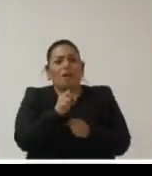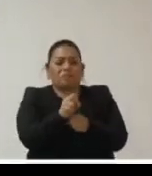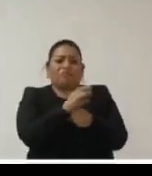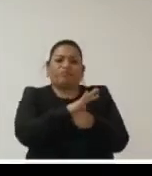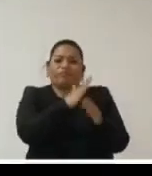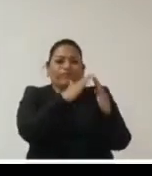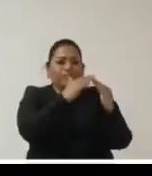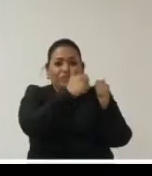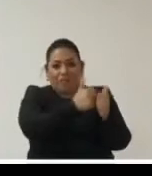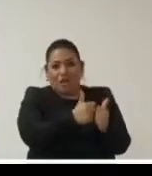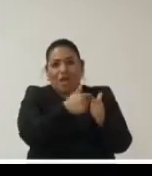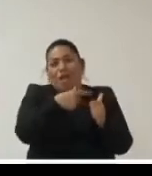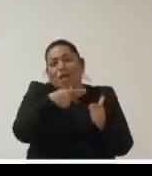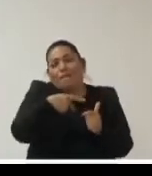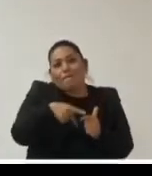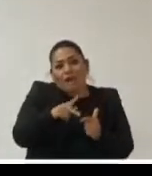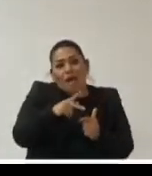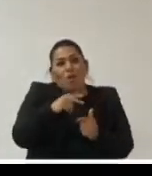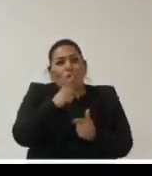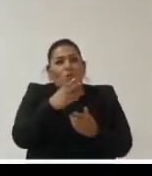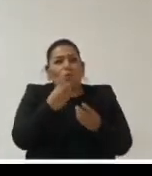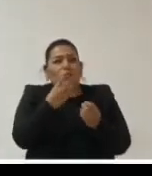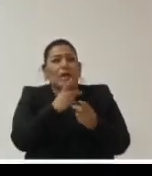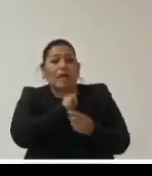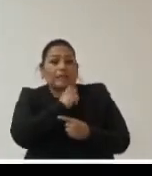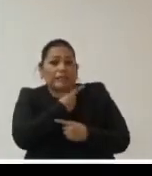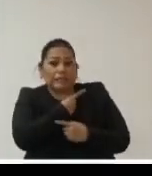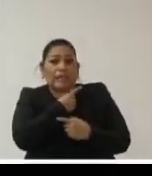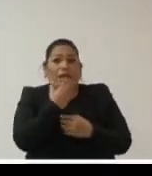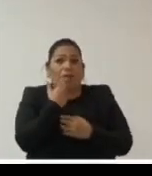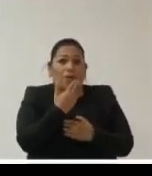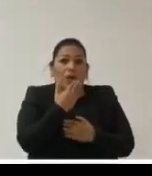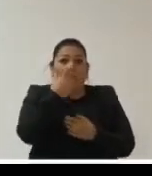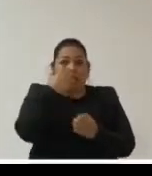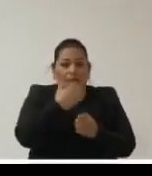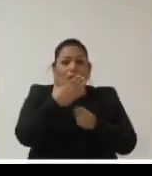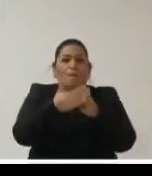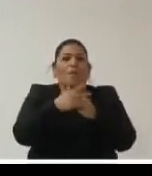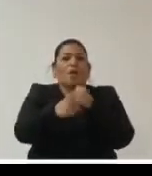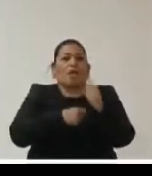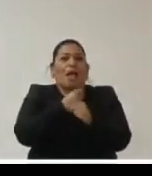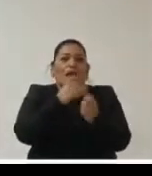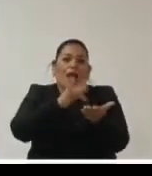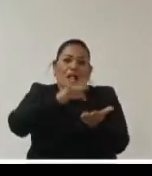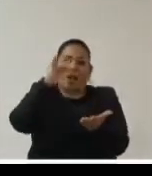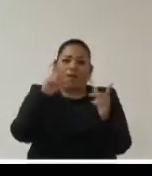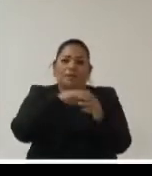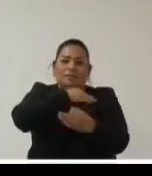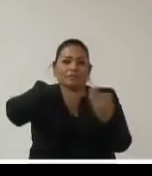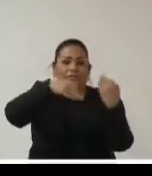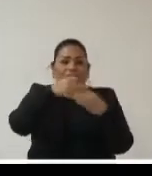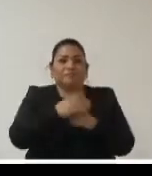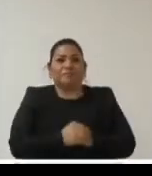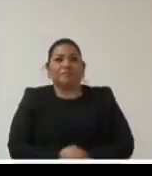será pero que sea con mucha salud para todos este y el próximo gracias a todos